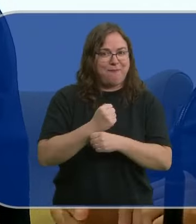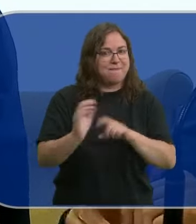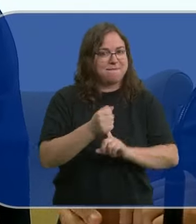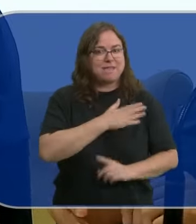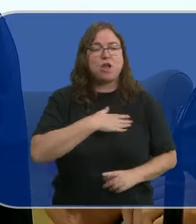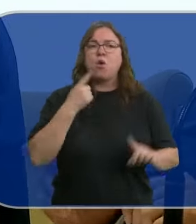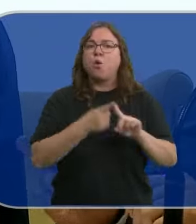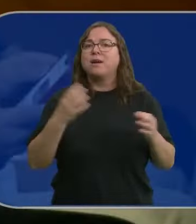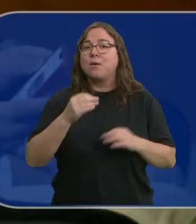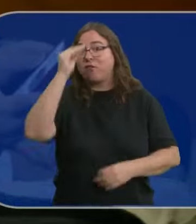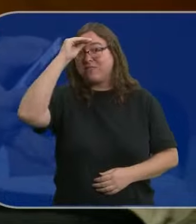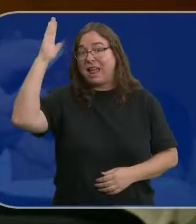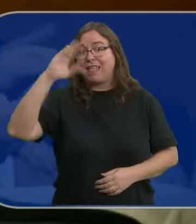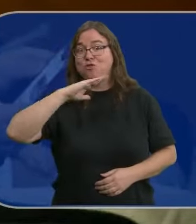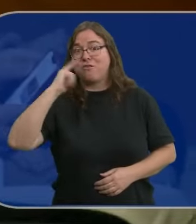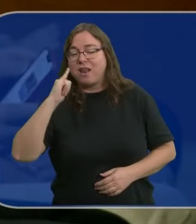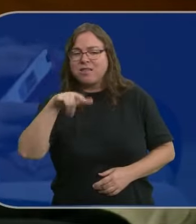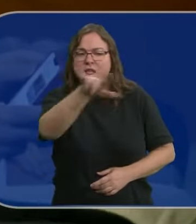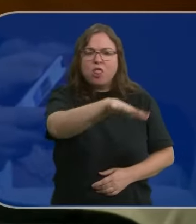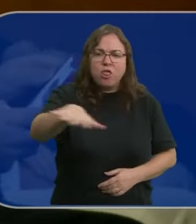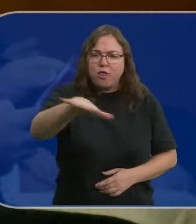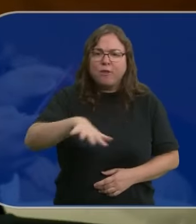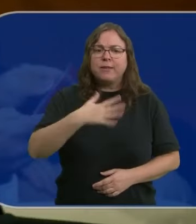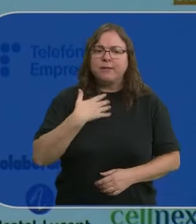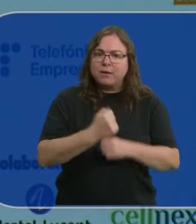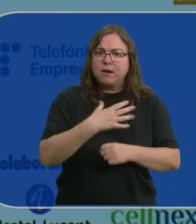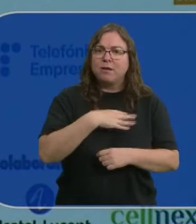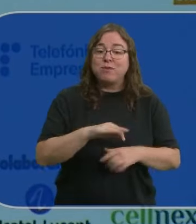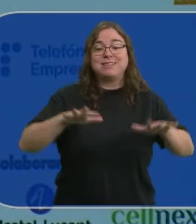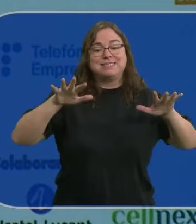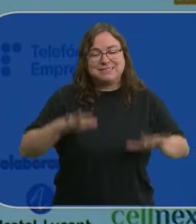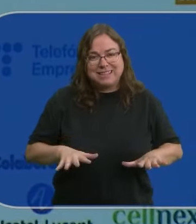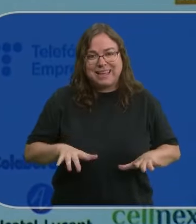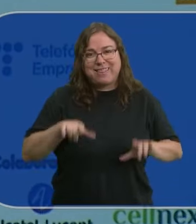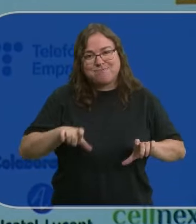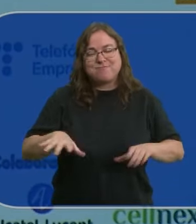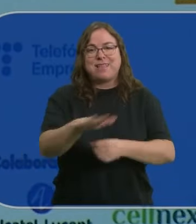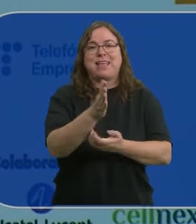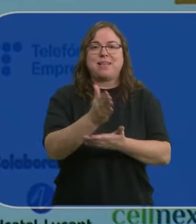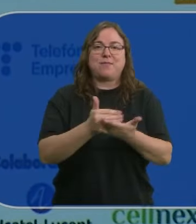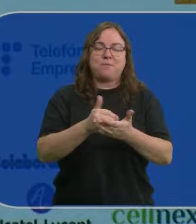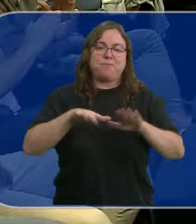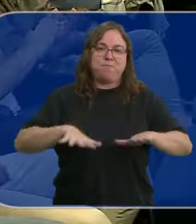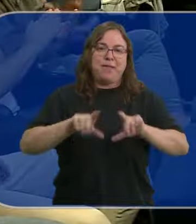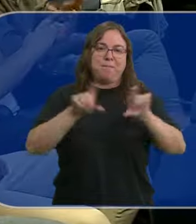El objetivo es que ese talento conozca sus nichos de empleo y, a ser posible, se quede en las empresas de la región.